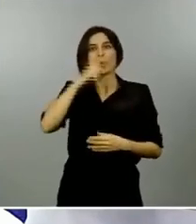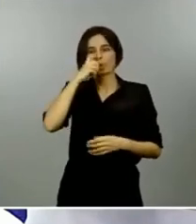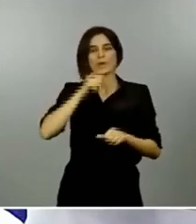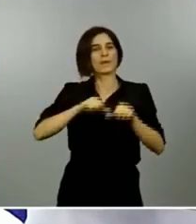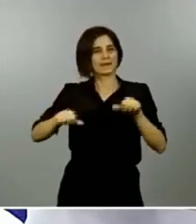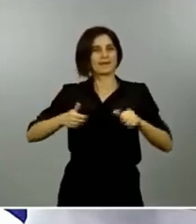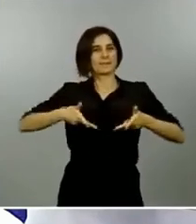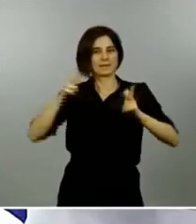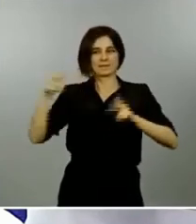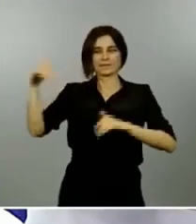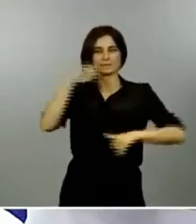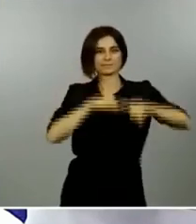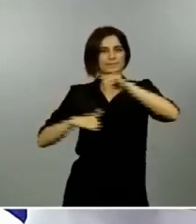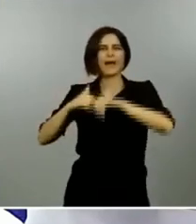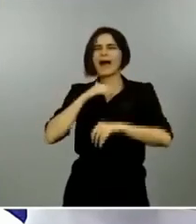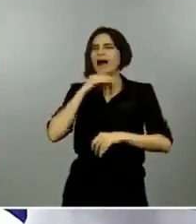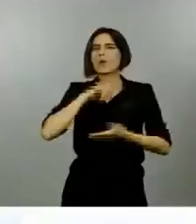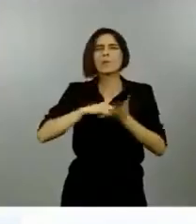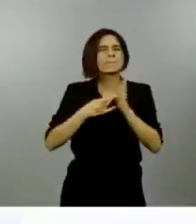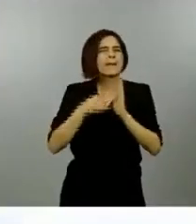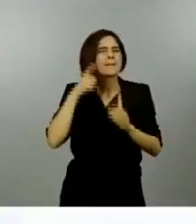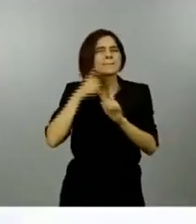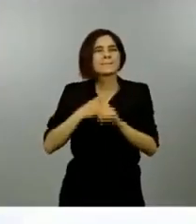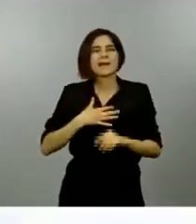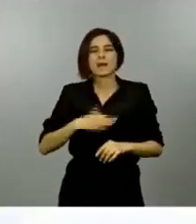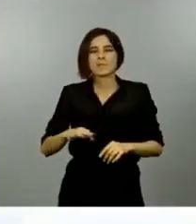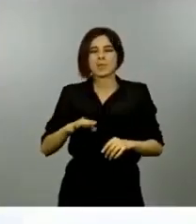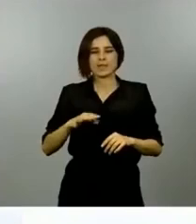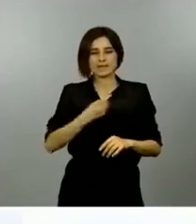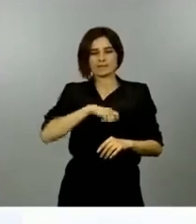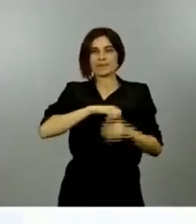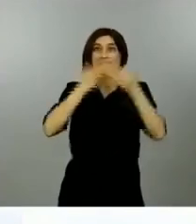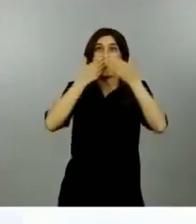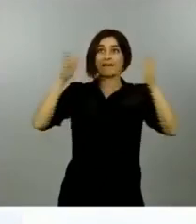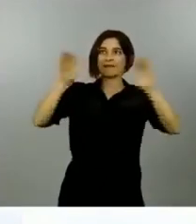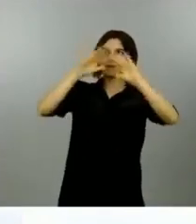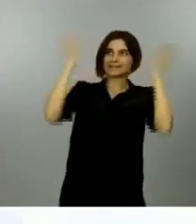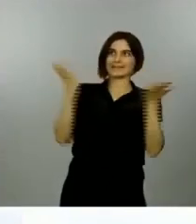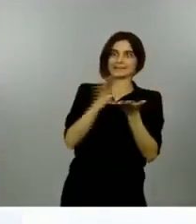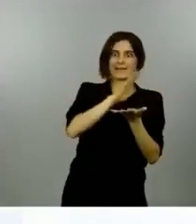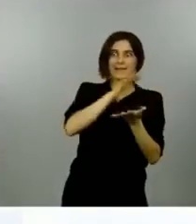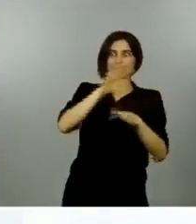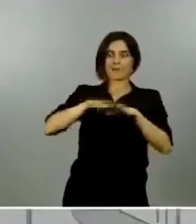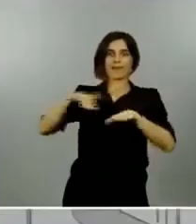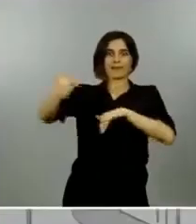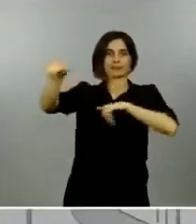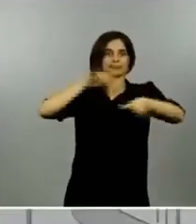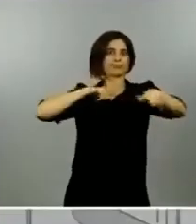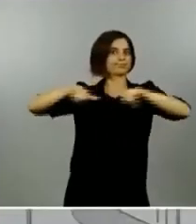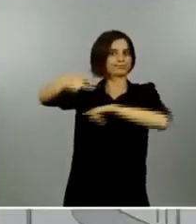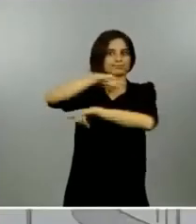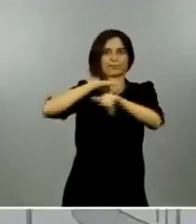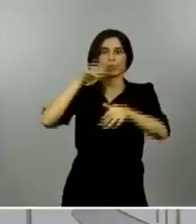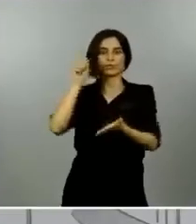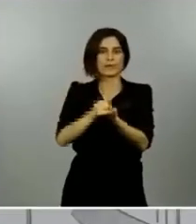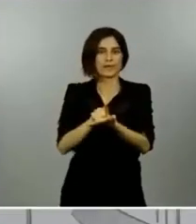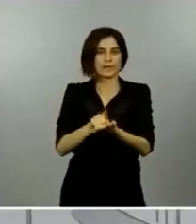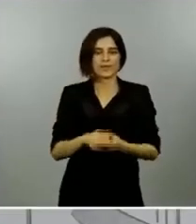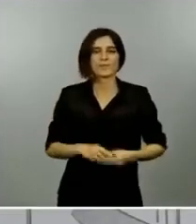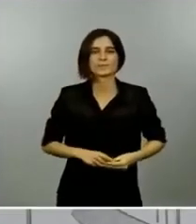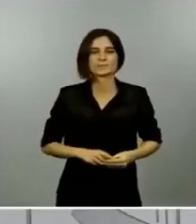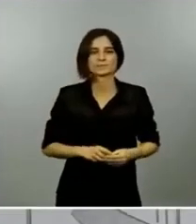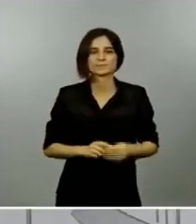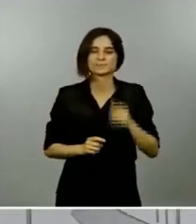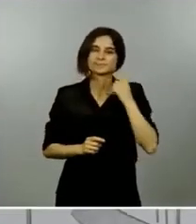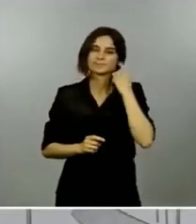junio? muchas gracias Bueno, muchas gracias por sus preguntas los datos están ahí en fin el número de pruebas PCR realizadas un